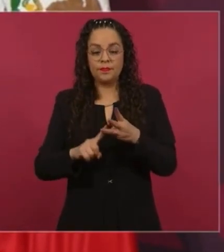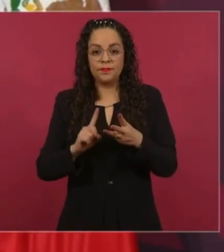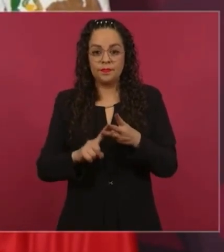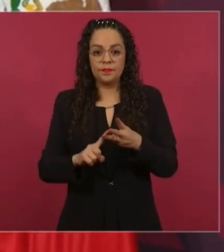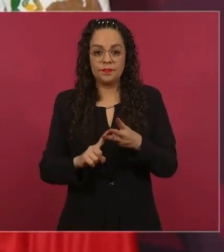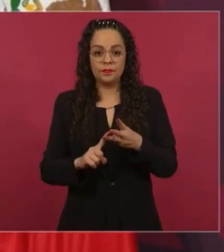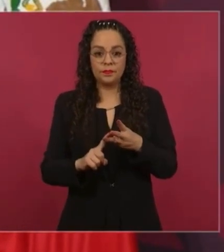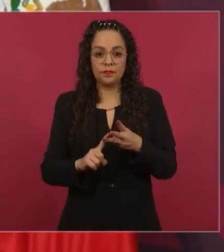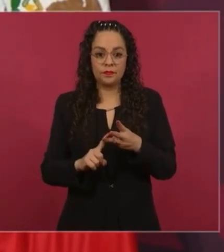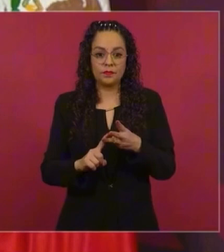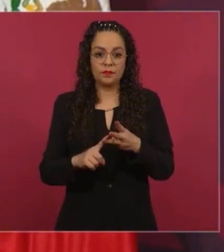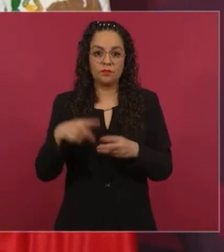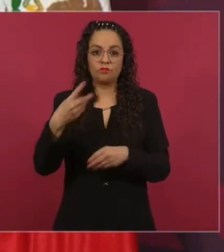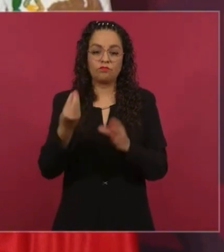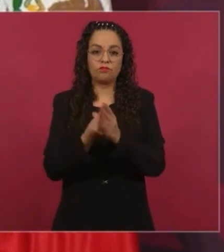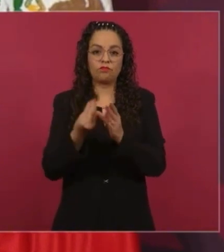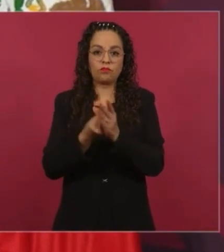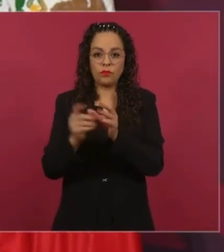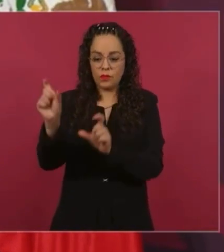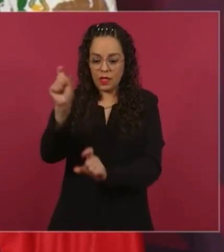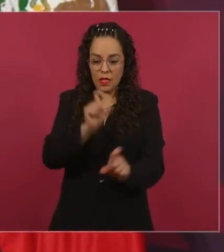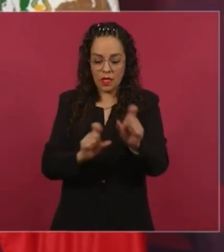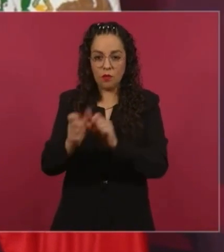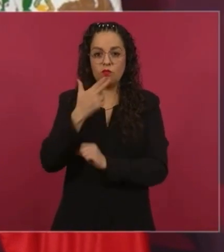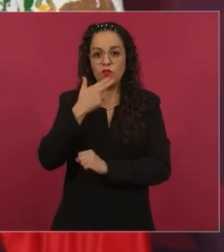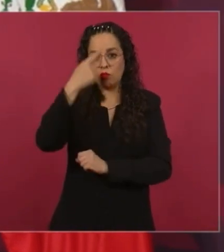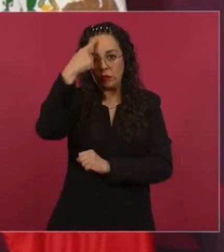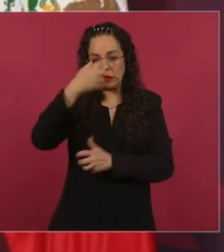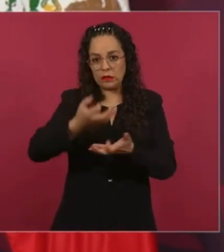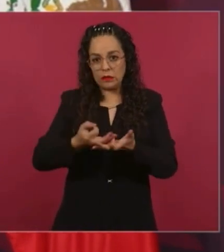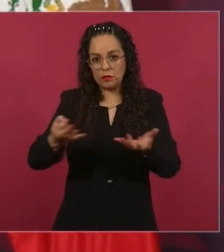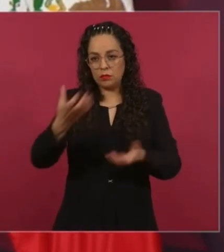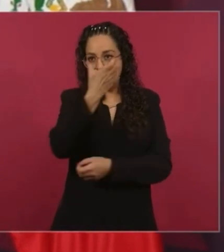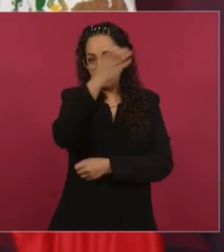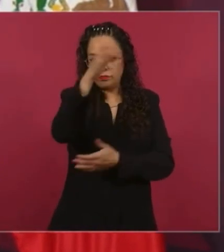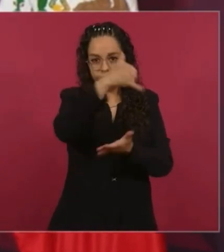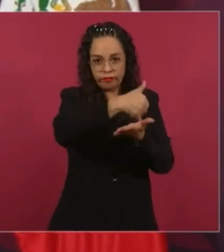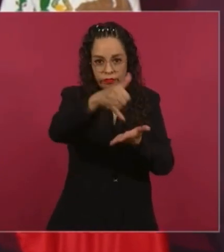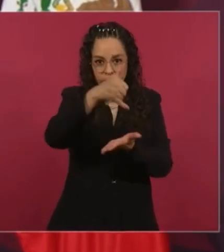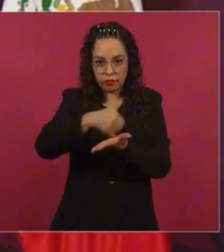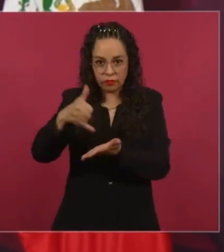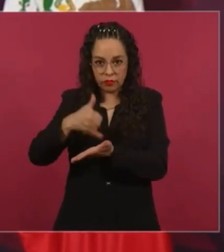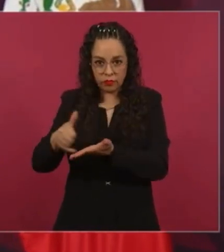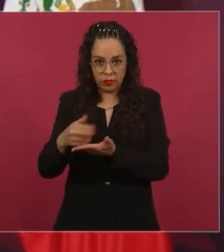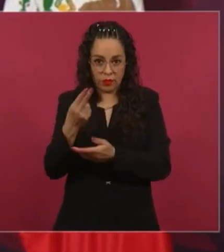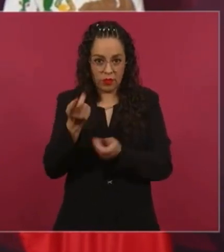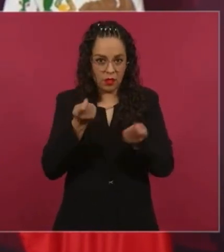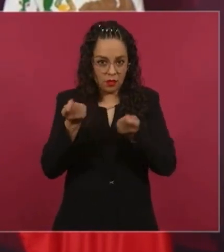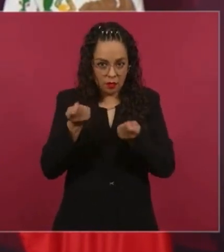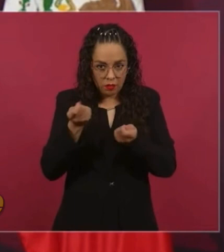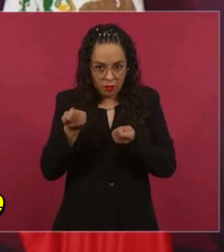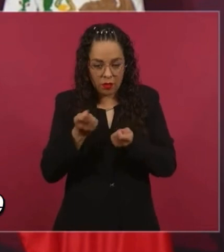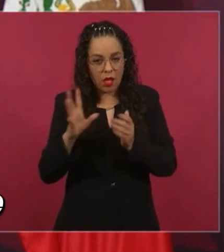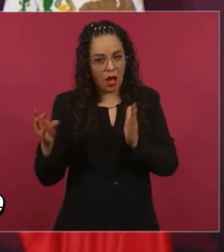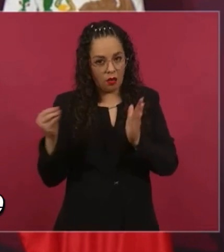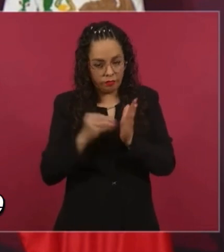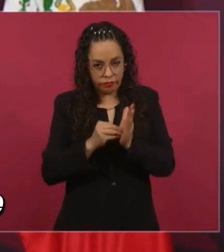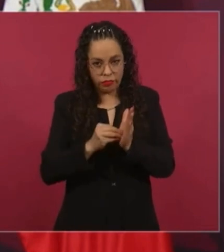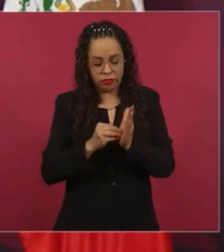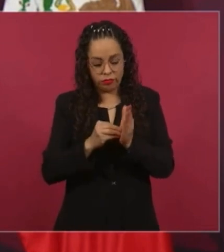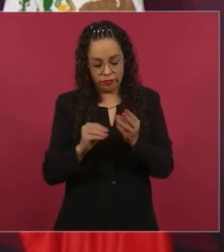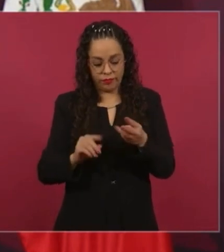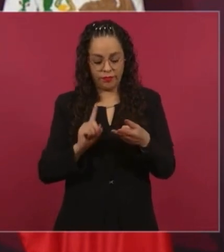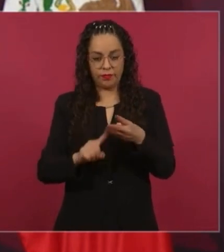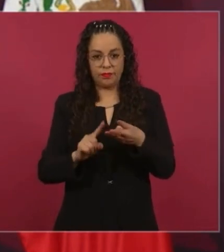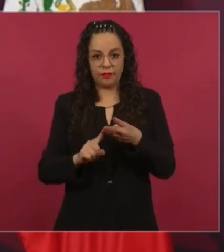sobre agroquímicos, sin embargo, falta, sobre todo lo que tiene que ver con el